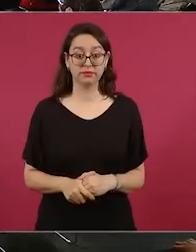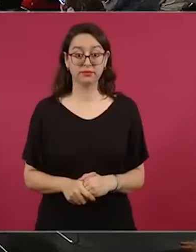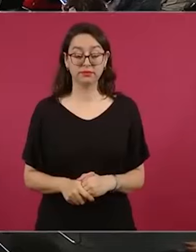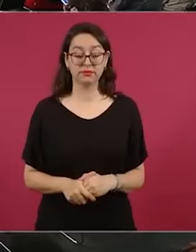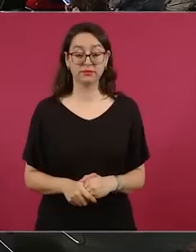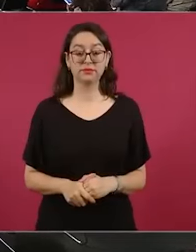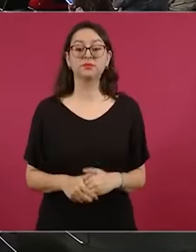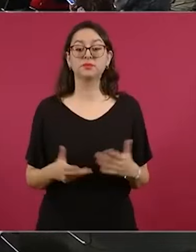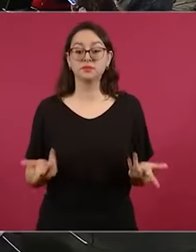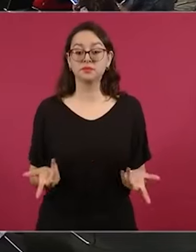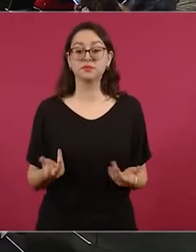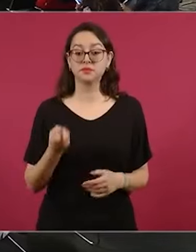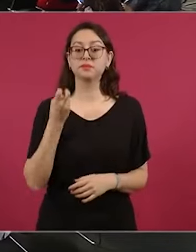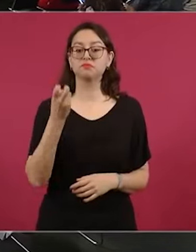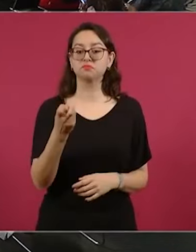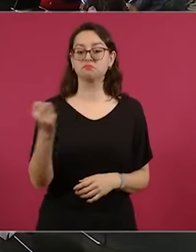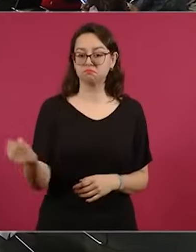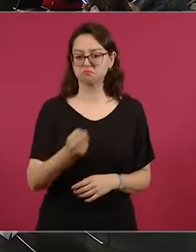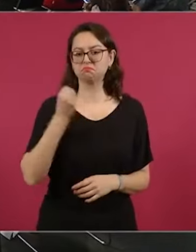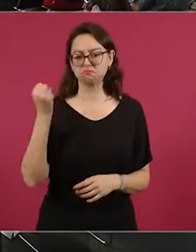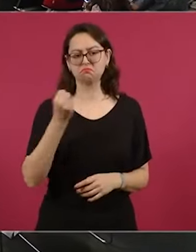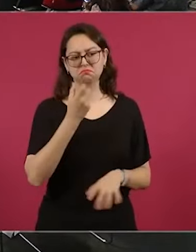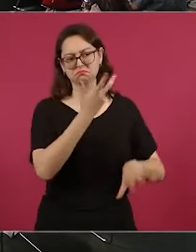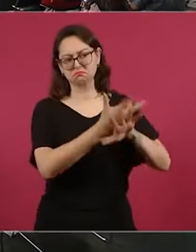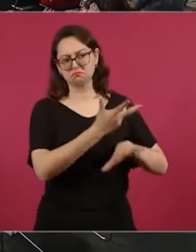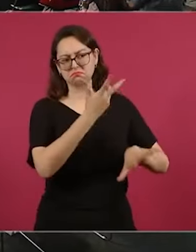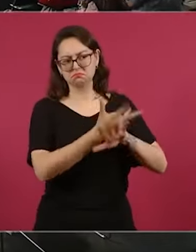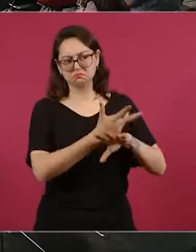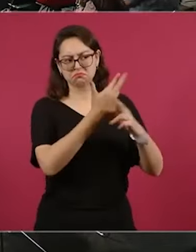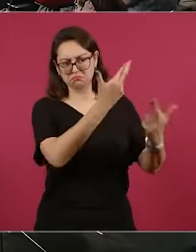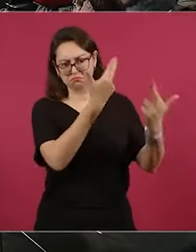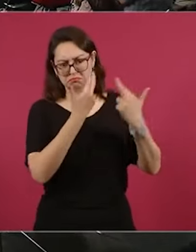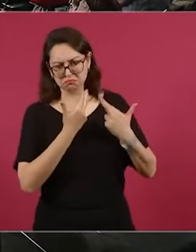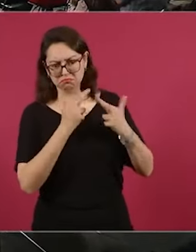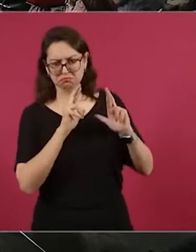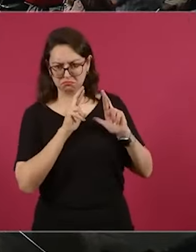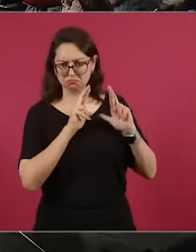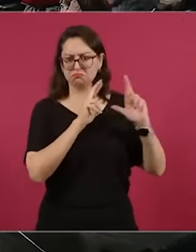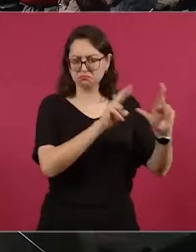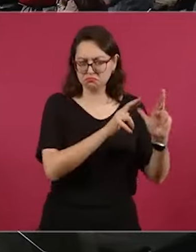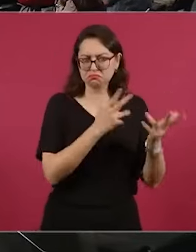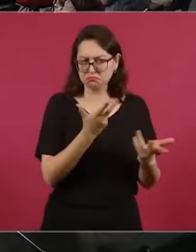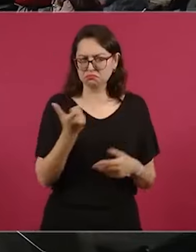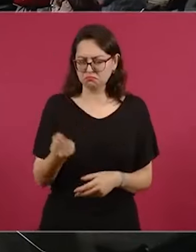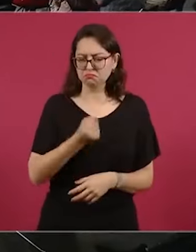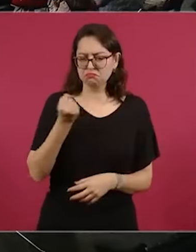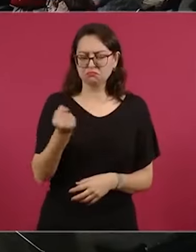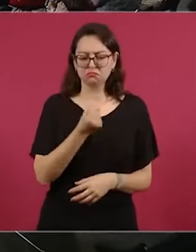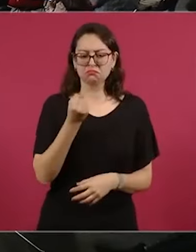Entonces, afortunadamente hay mucho respeto del gobierno de Estados Unidos.